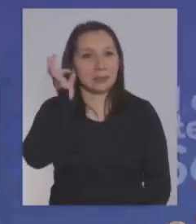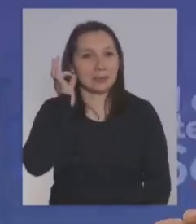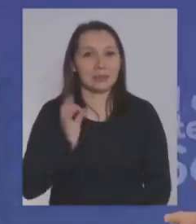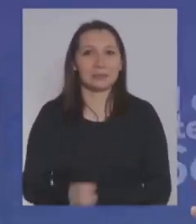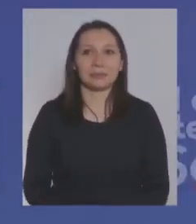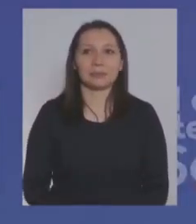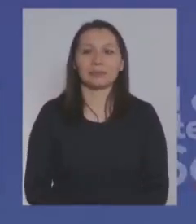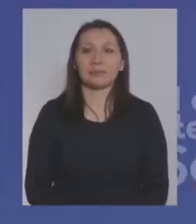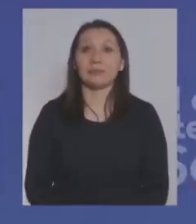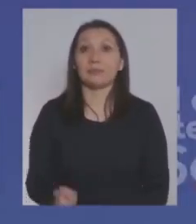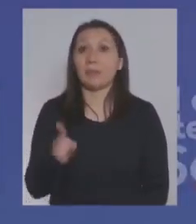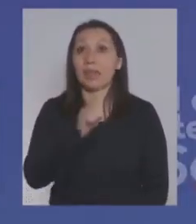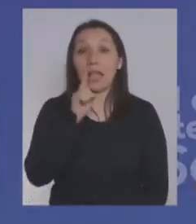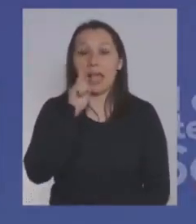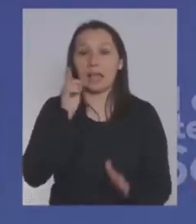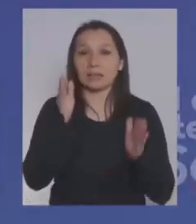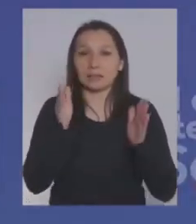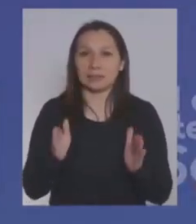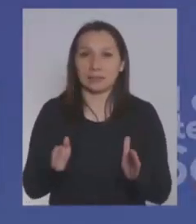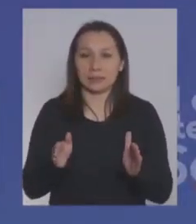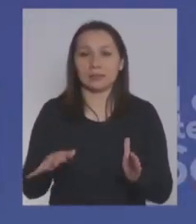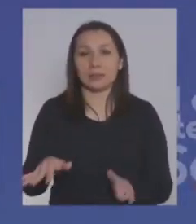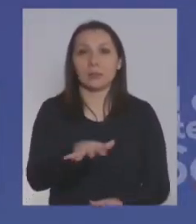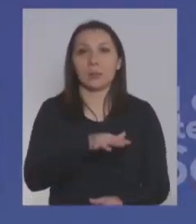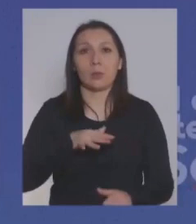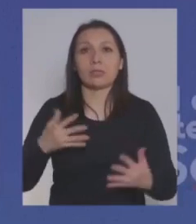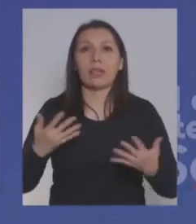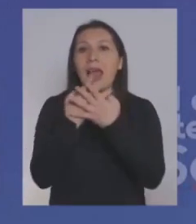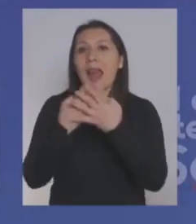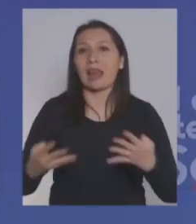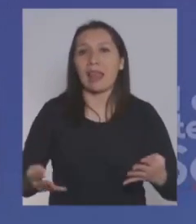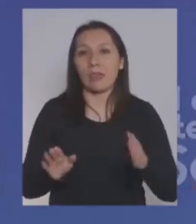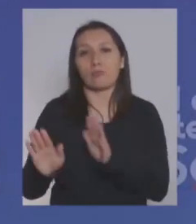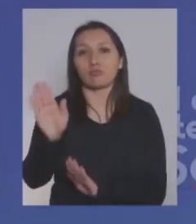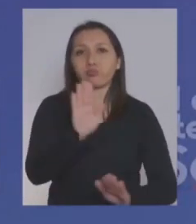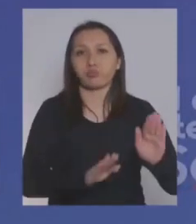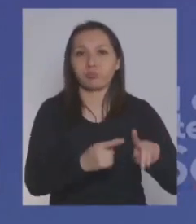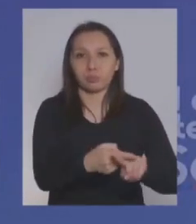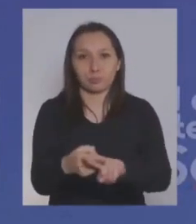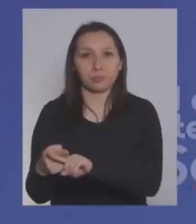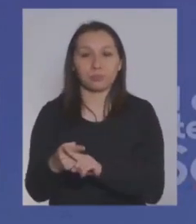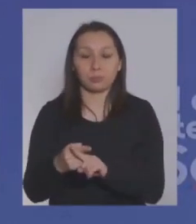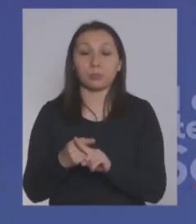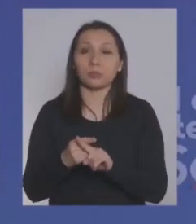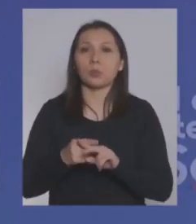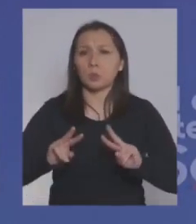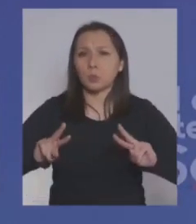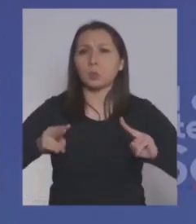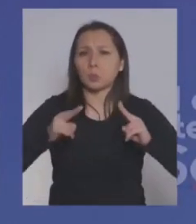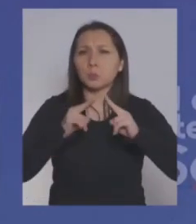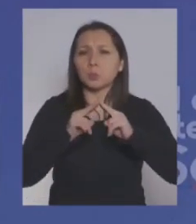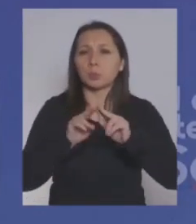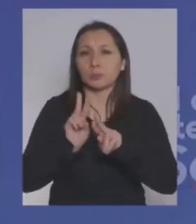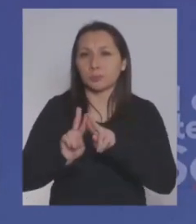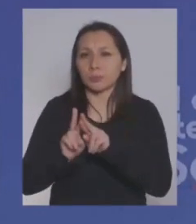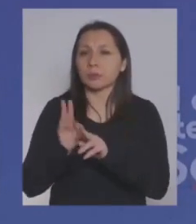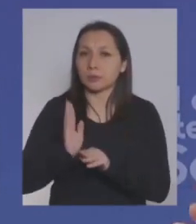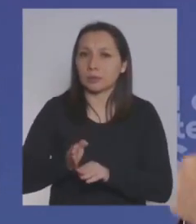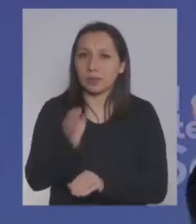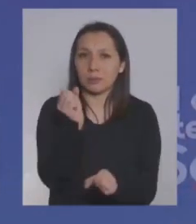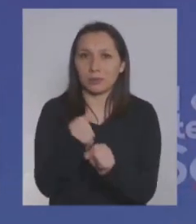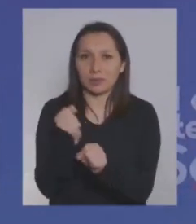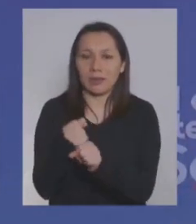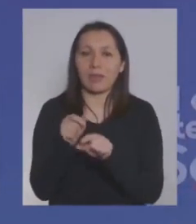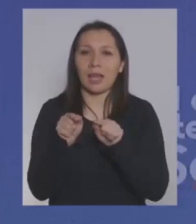Bueno, esa es nuestra parte de nuestra red de protección social. Estamos construyéndola, seguimos trabajando,